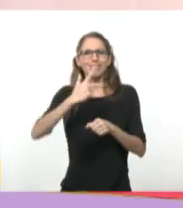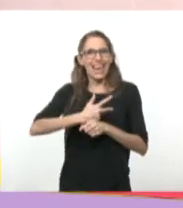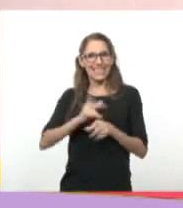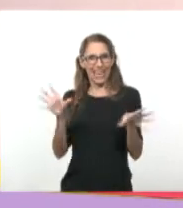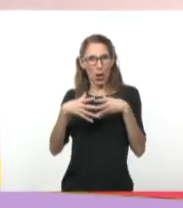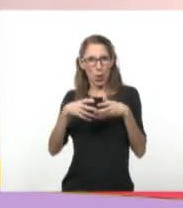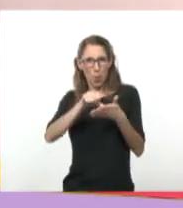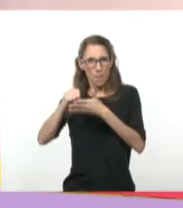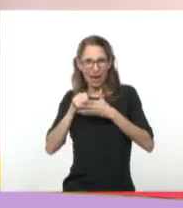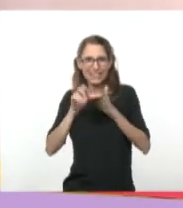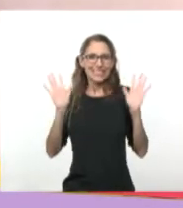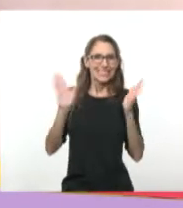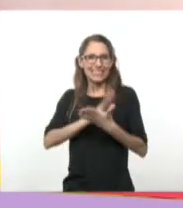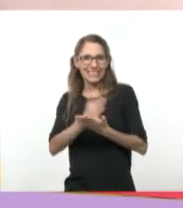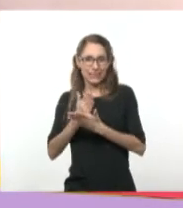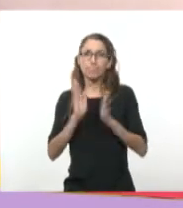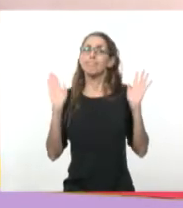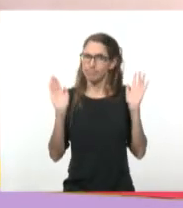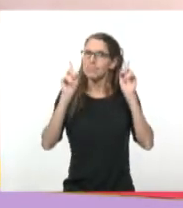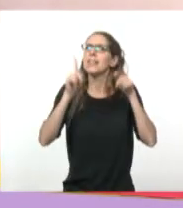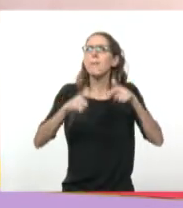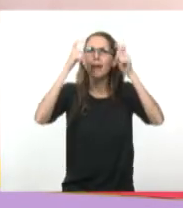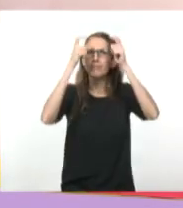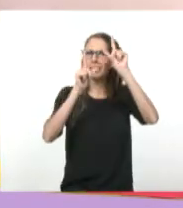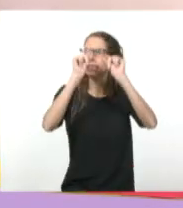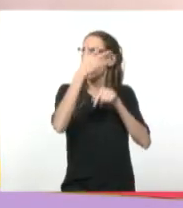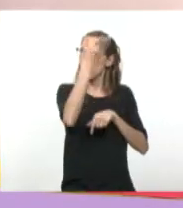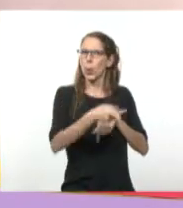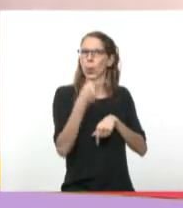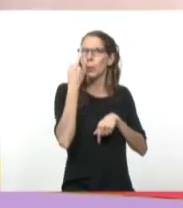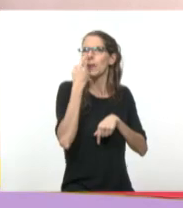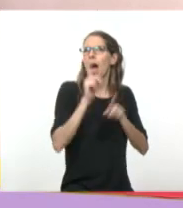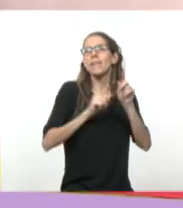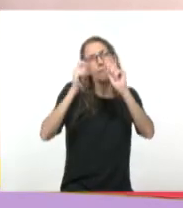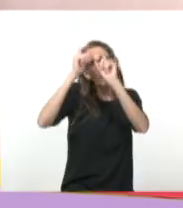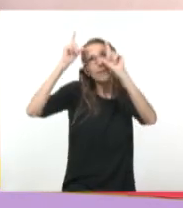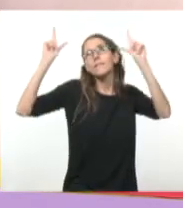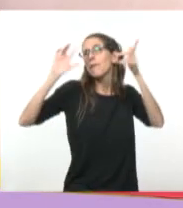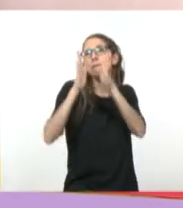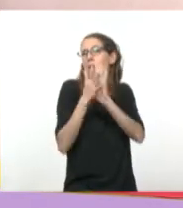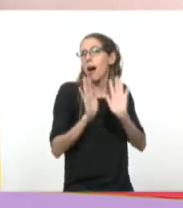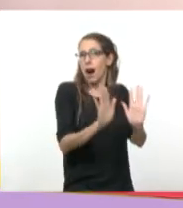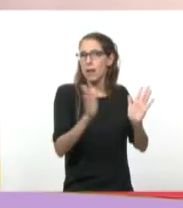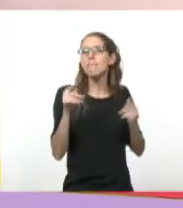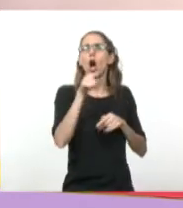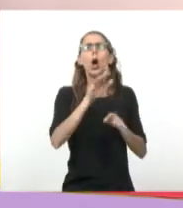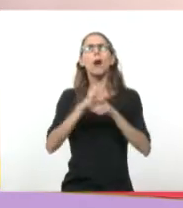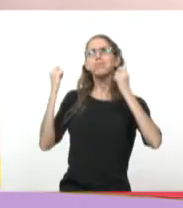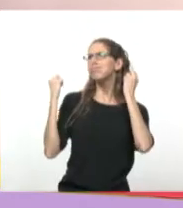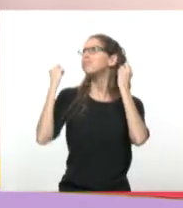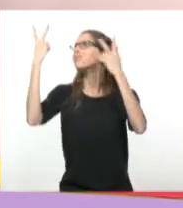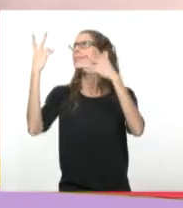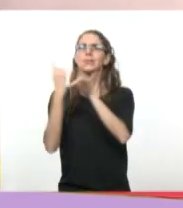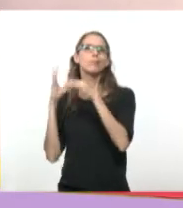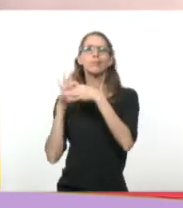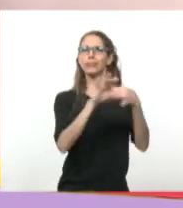figura interesante, una figura incluso hasta romántica, si se quiere, que va a ser apropiada, es un símbolo de la rebeldía, de la lucha contra el